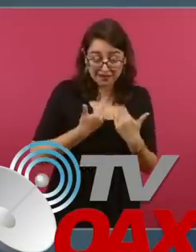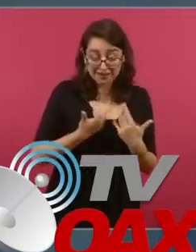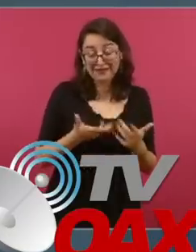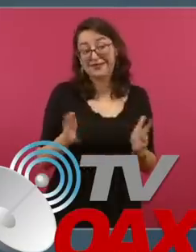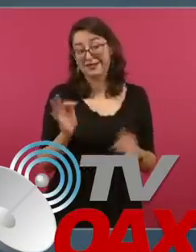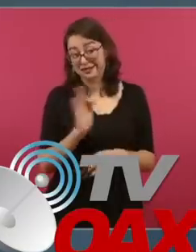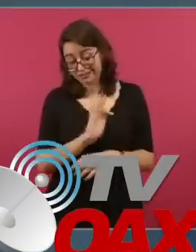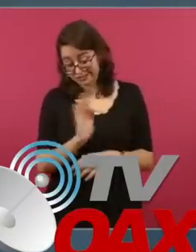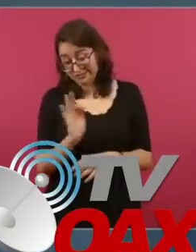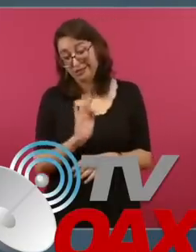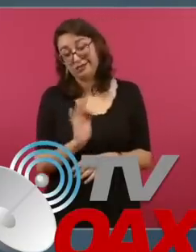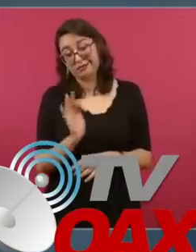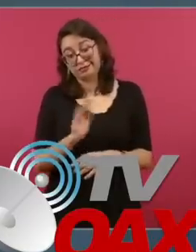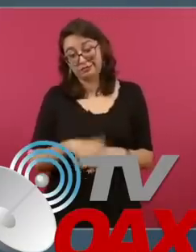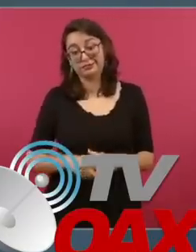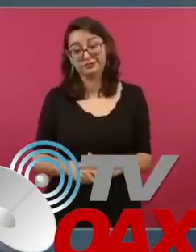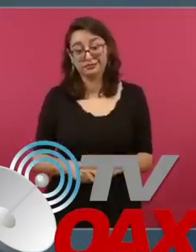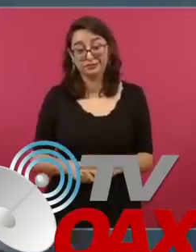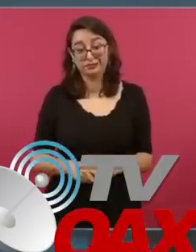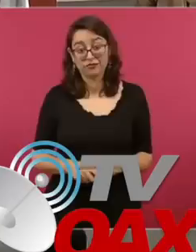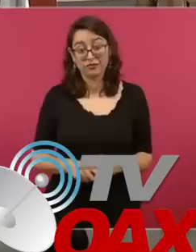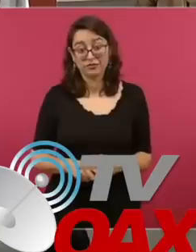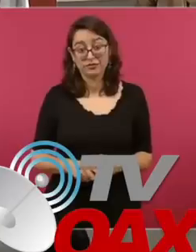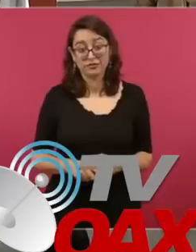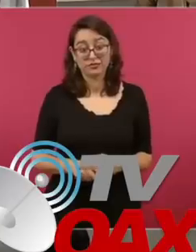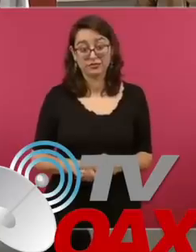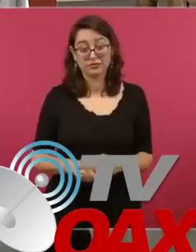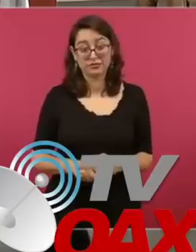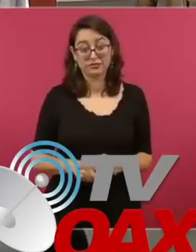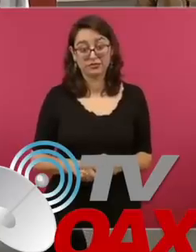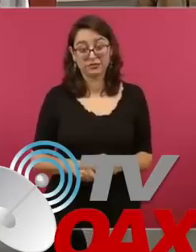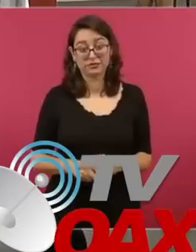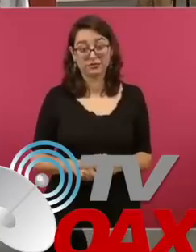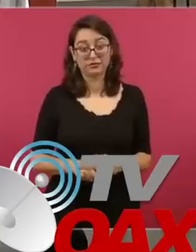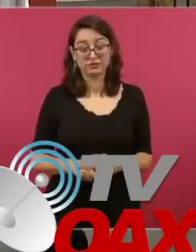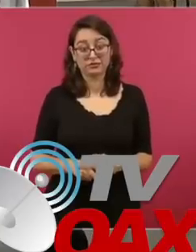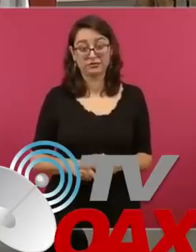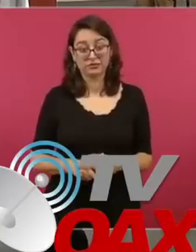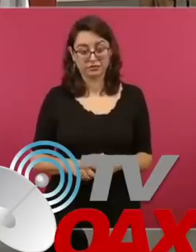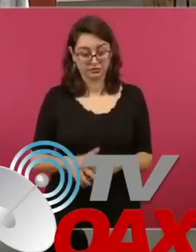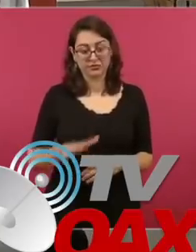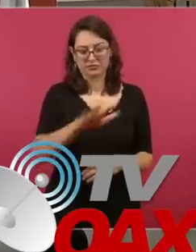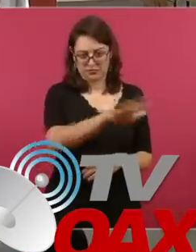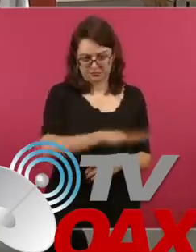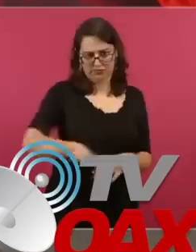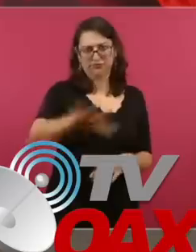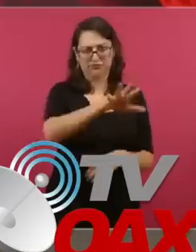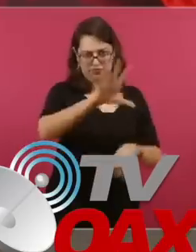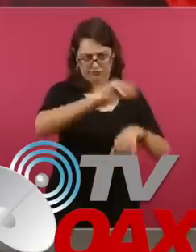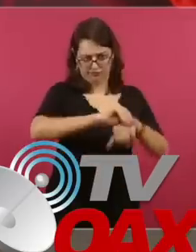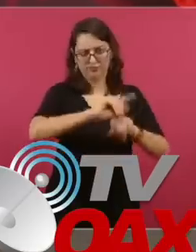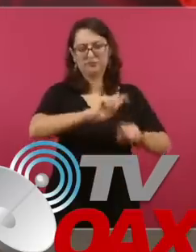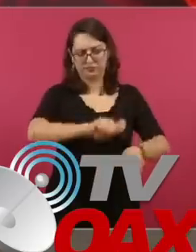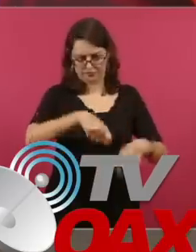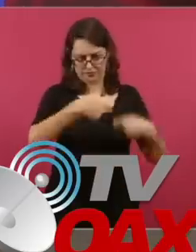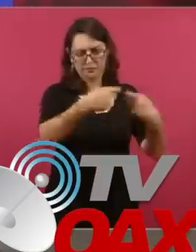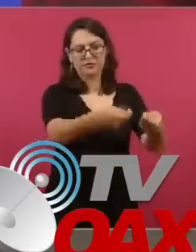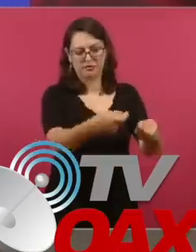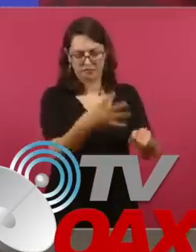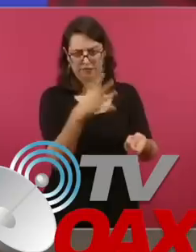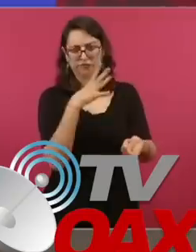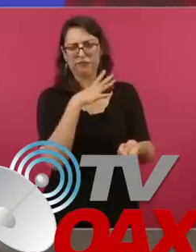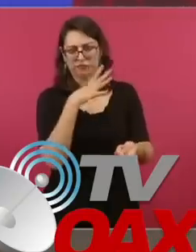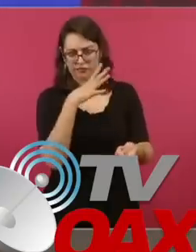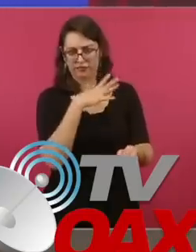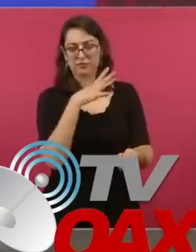porque aquí sí ellos obtuvieron permiso que les